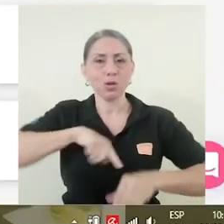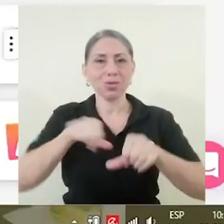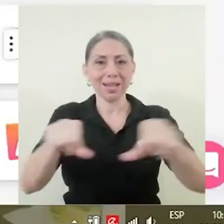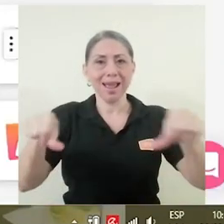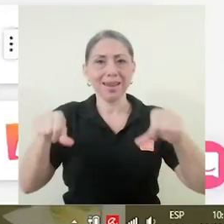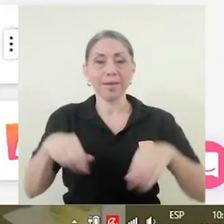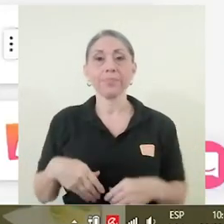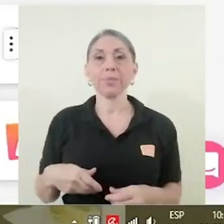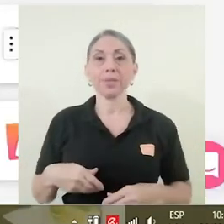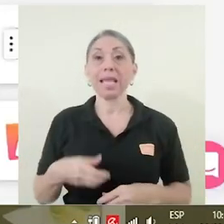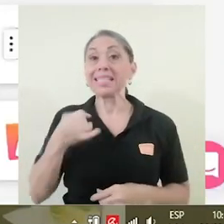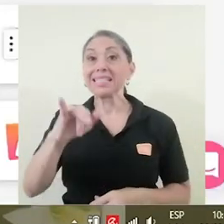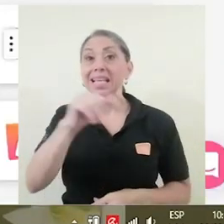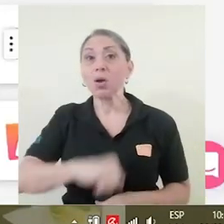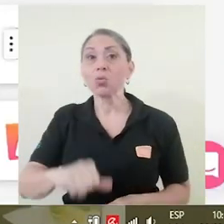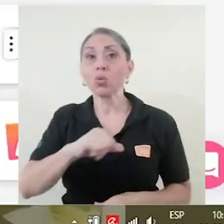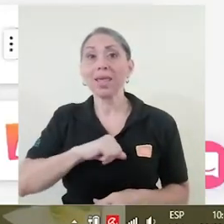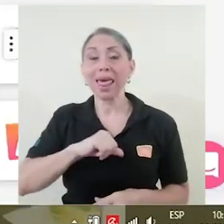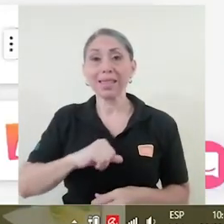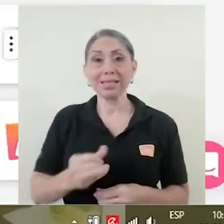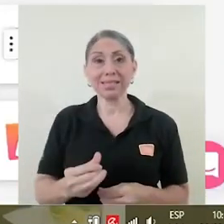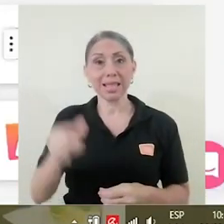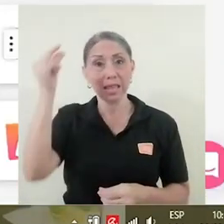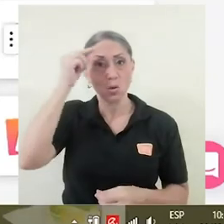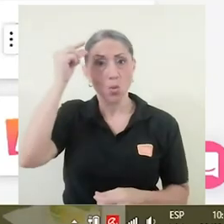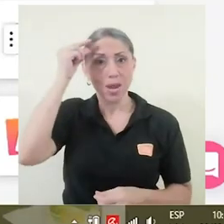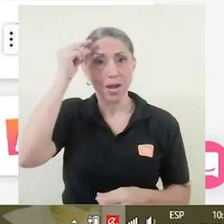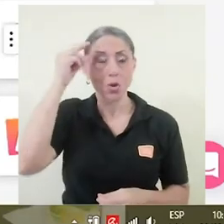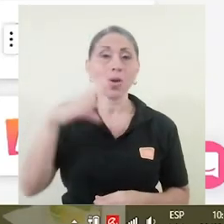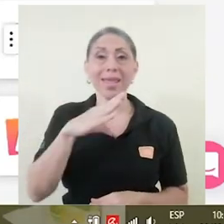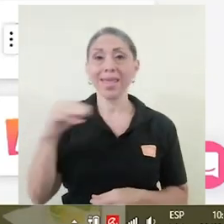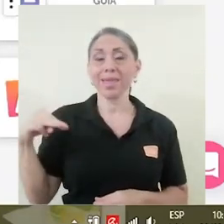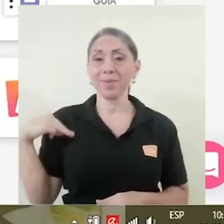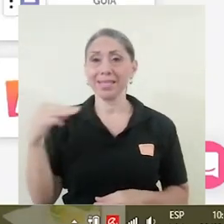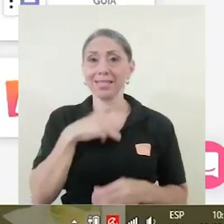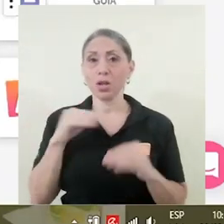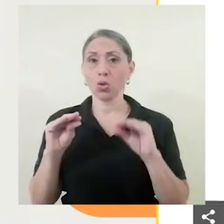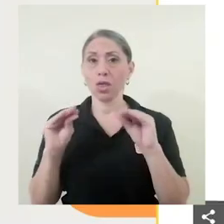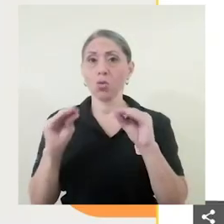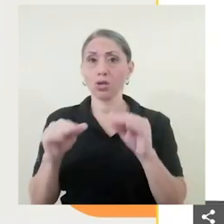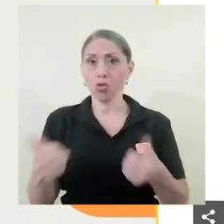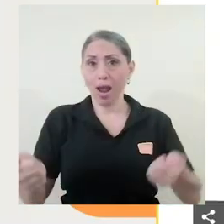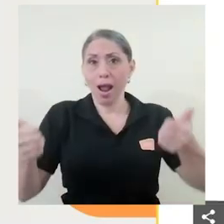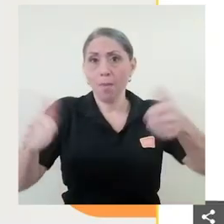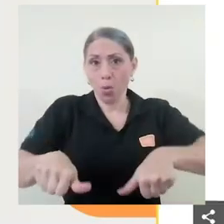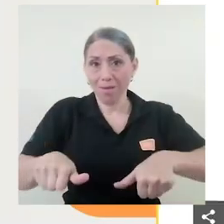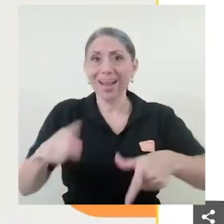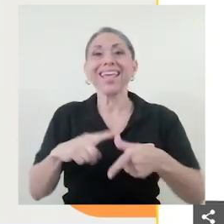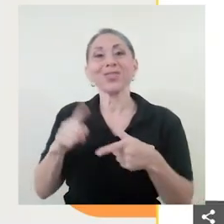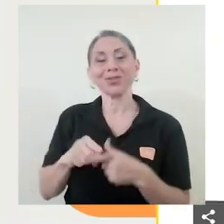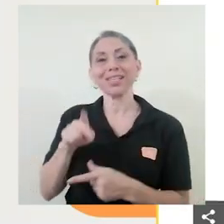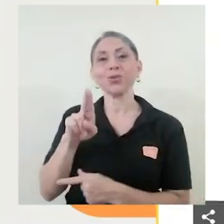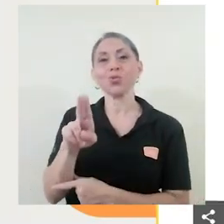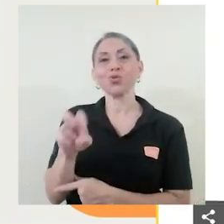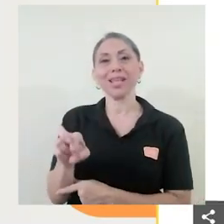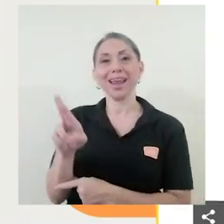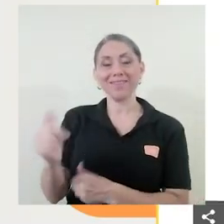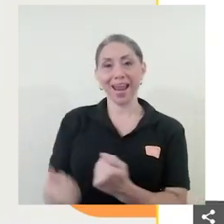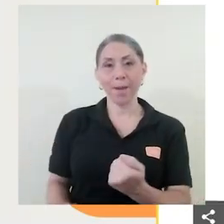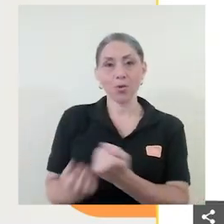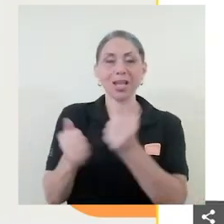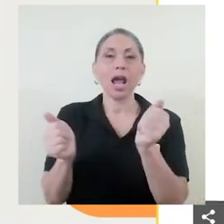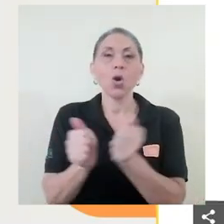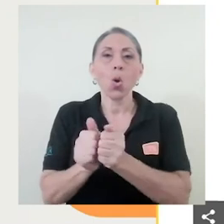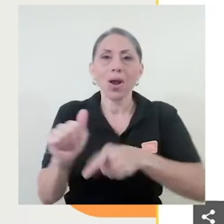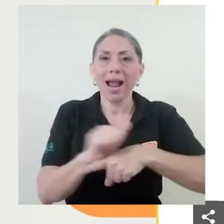De ser aprobado por las autoridades gubernamentales y el Ministerio de Educación, la UCR apoyaría con capacitaciones,